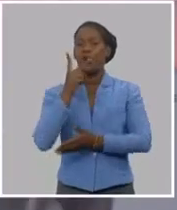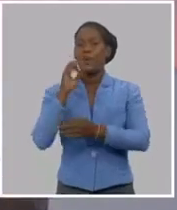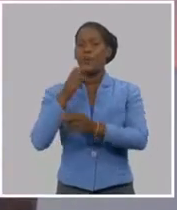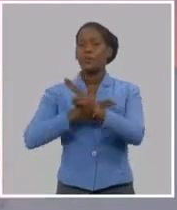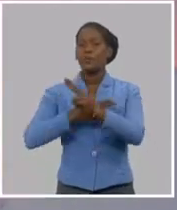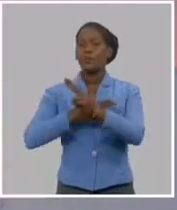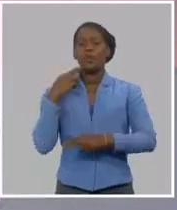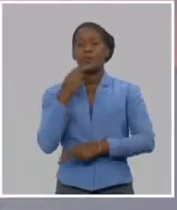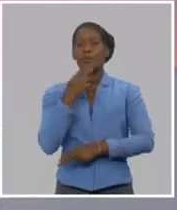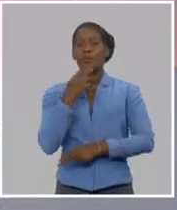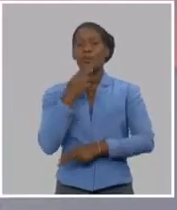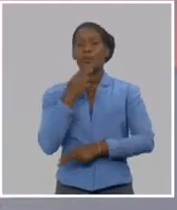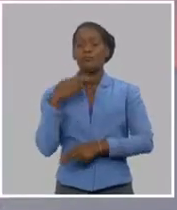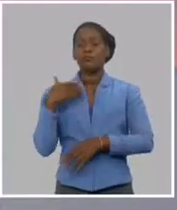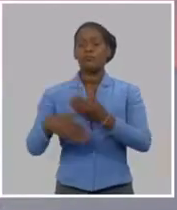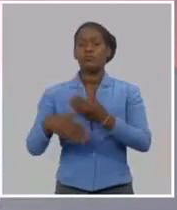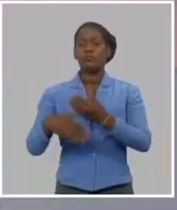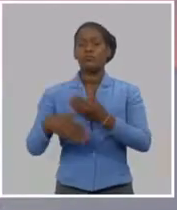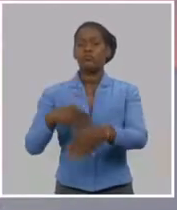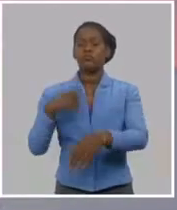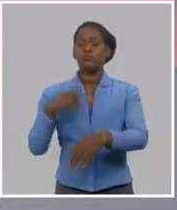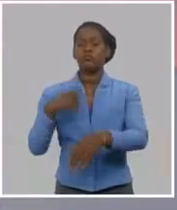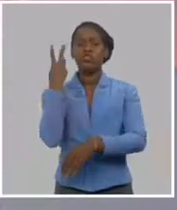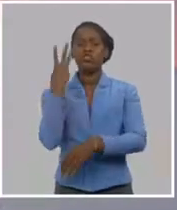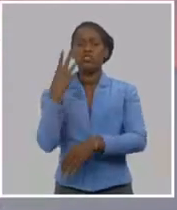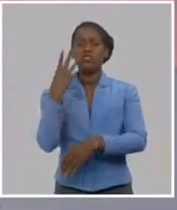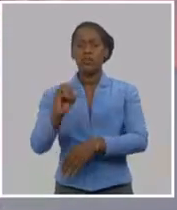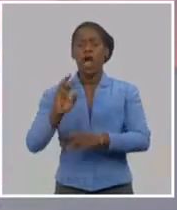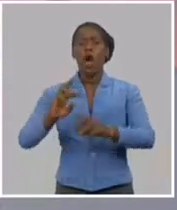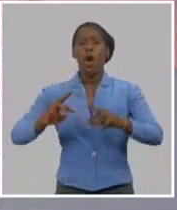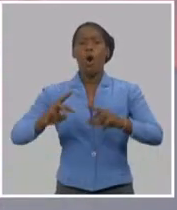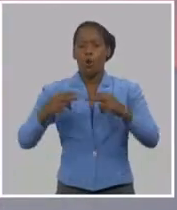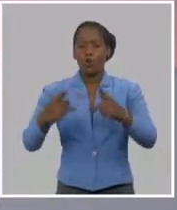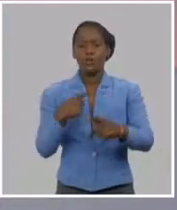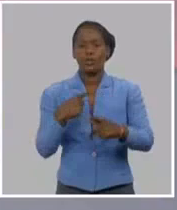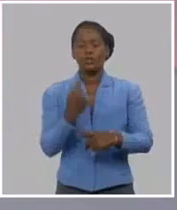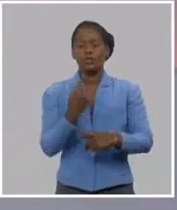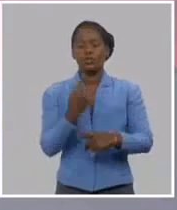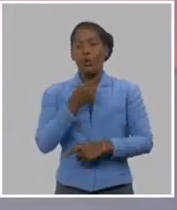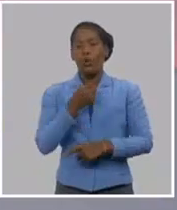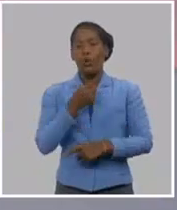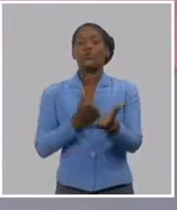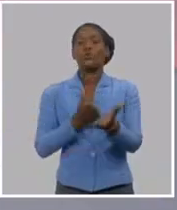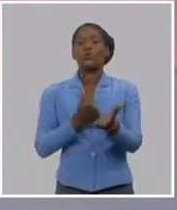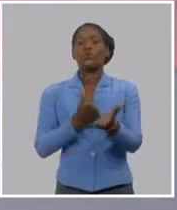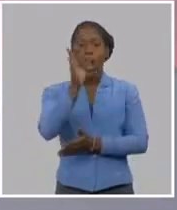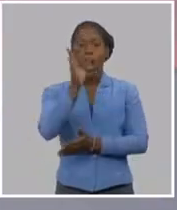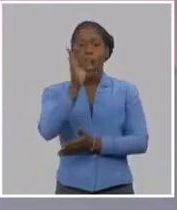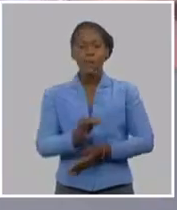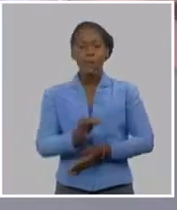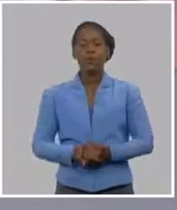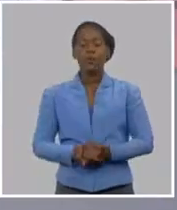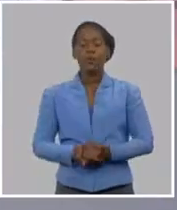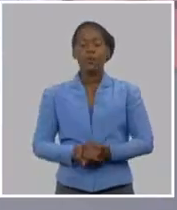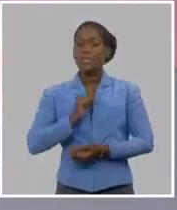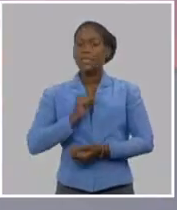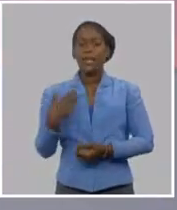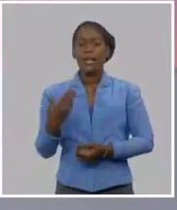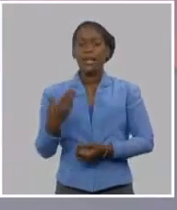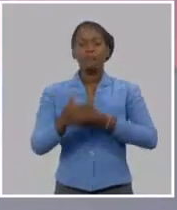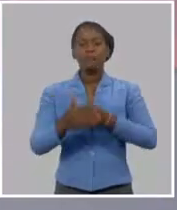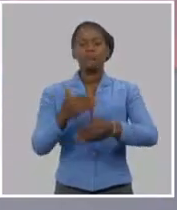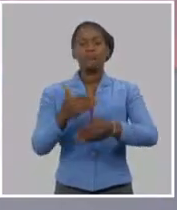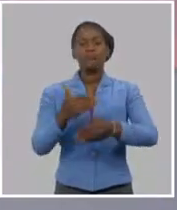diversificado enormemente y confiamos en que continúe siendo así. Y quizás agregar un cuarto